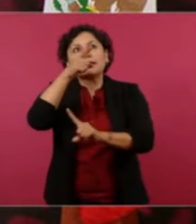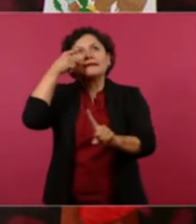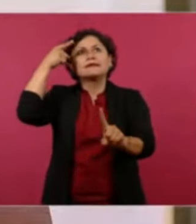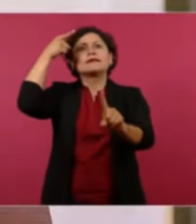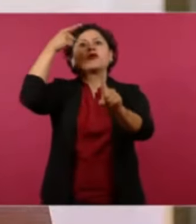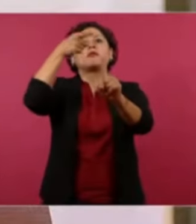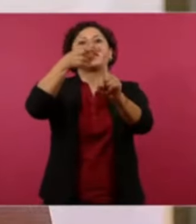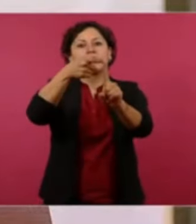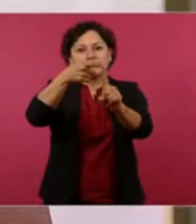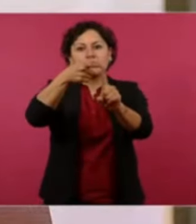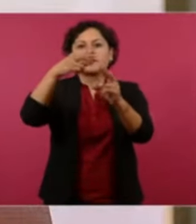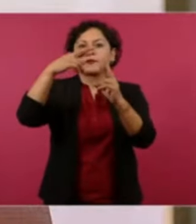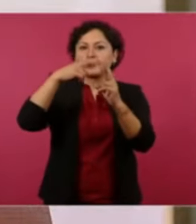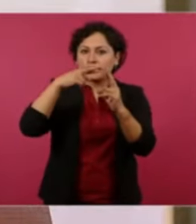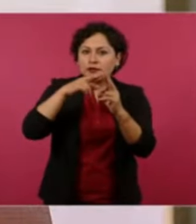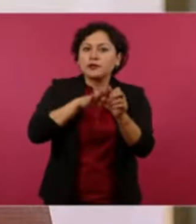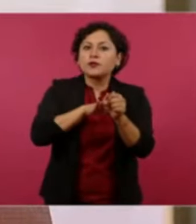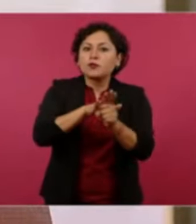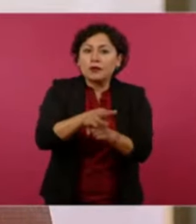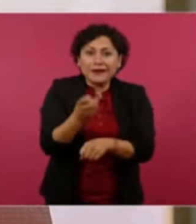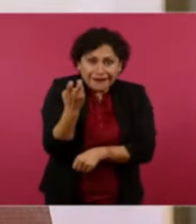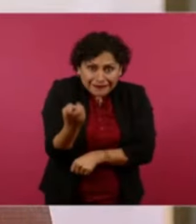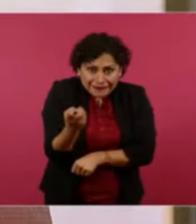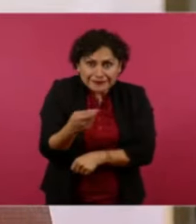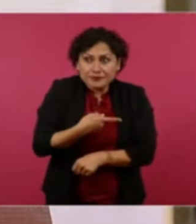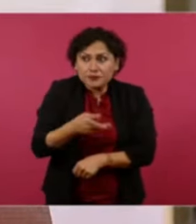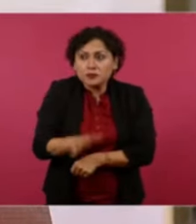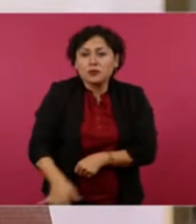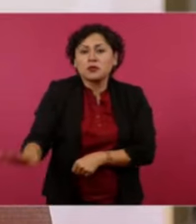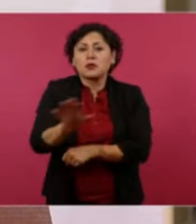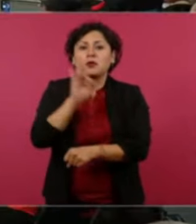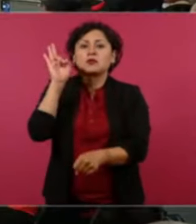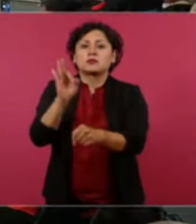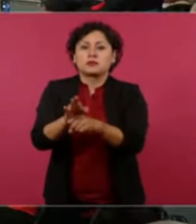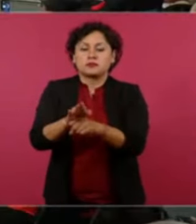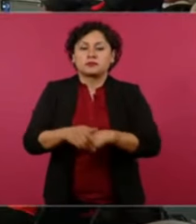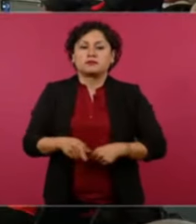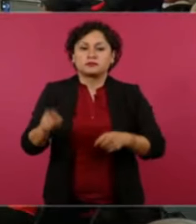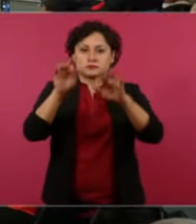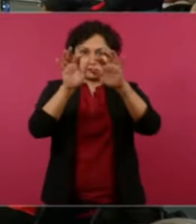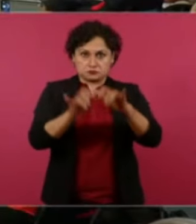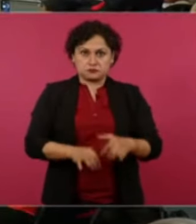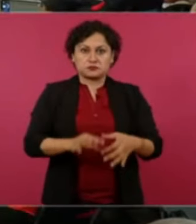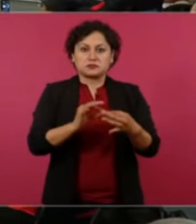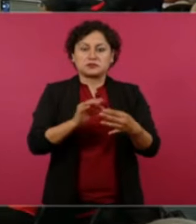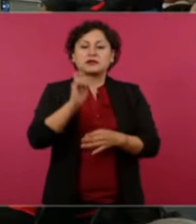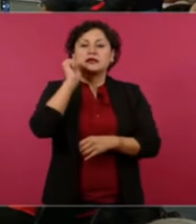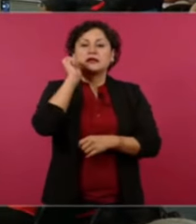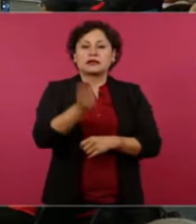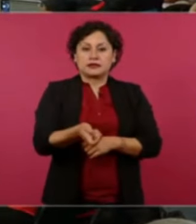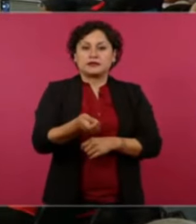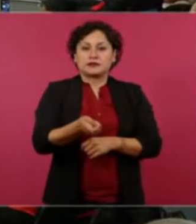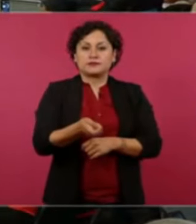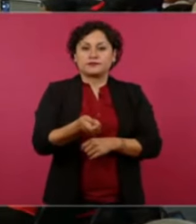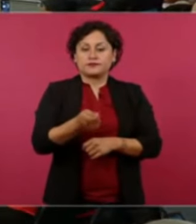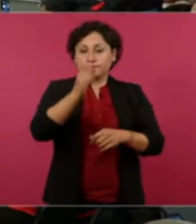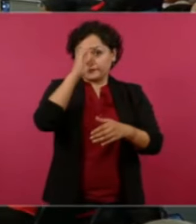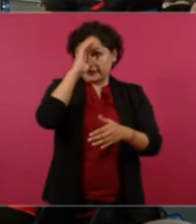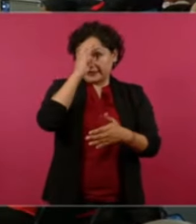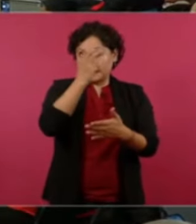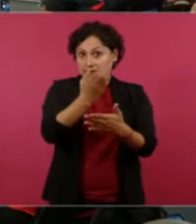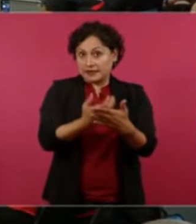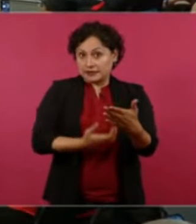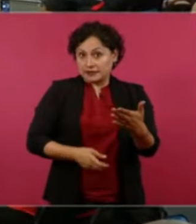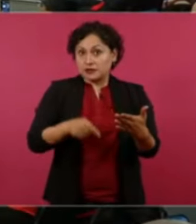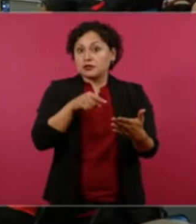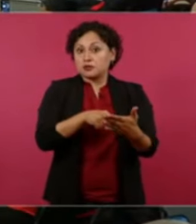el líder católico aseguró que los cristianos serán juzgados por la forma en la que